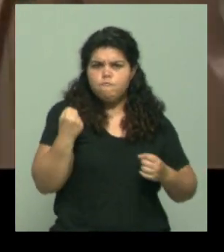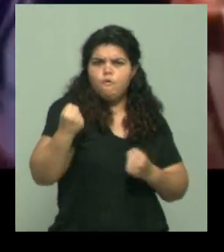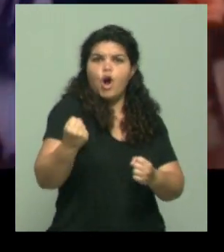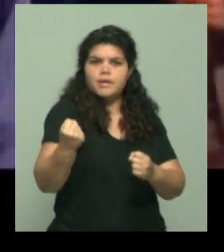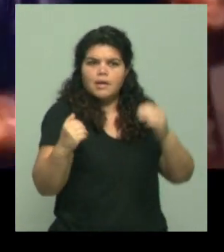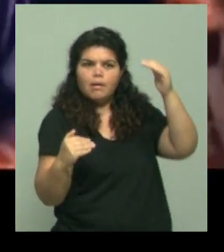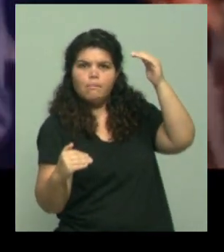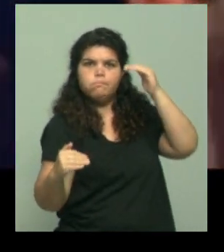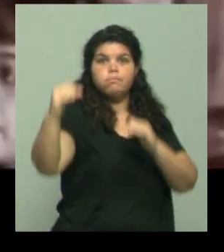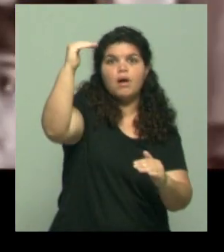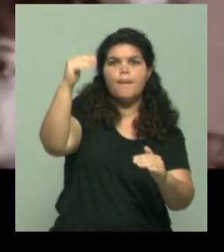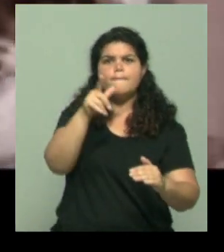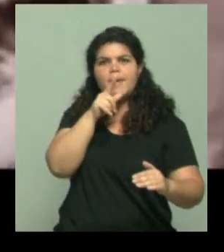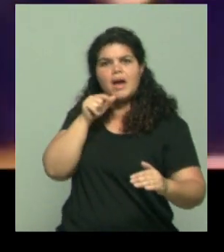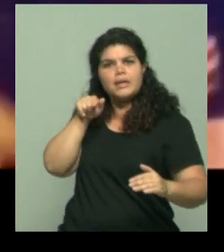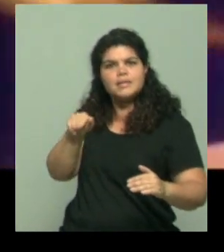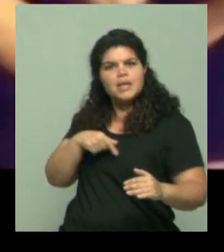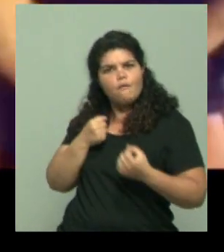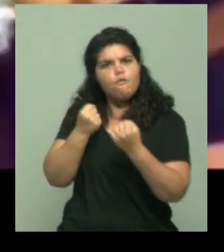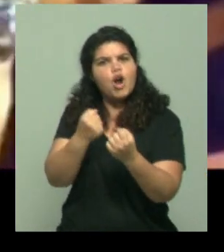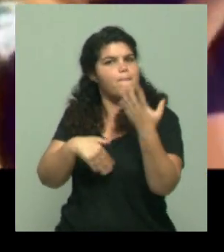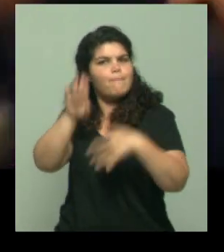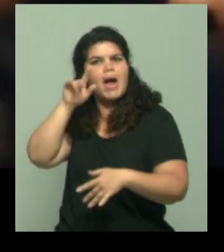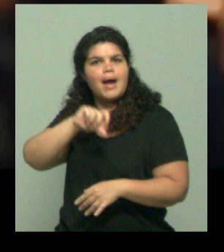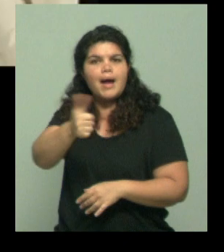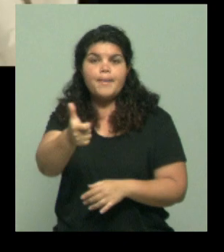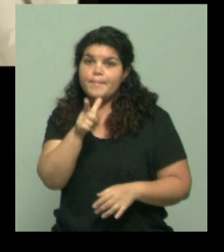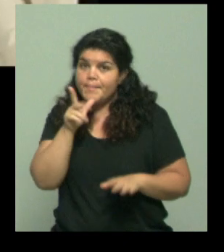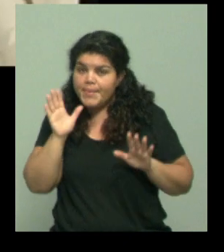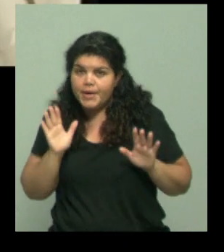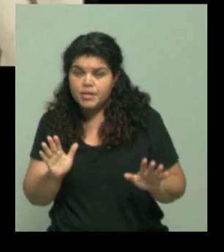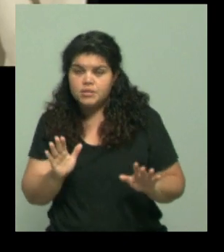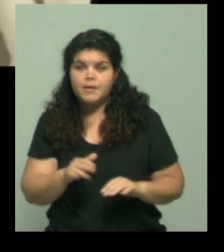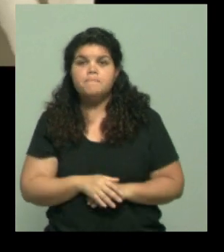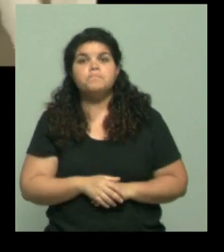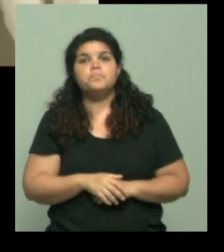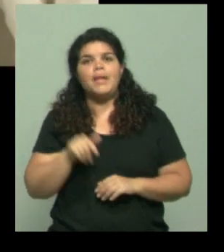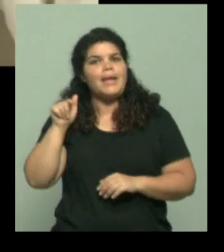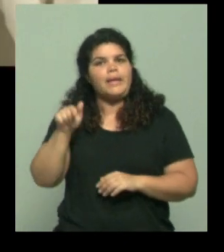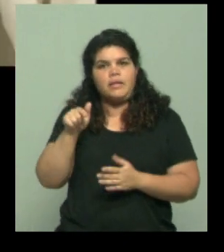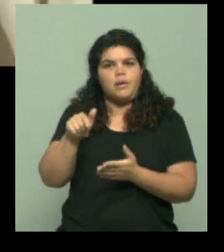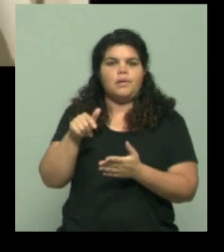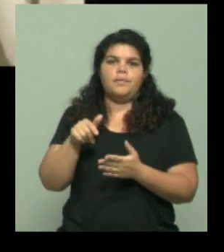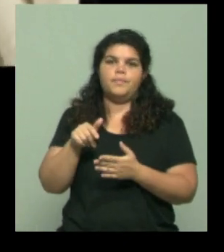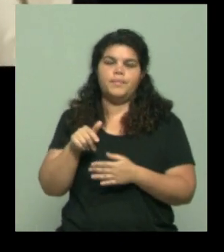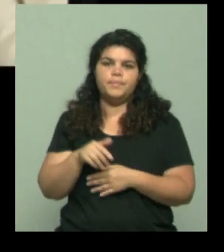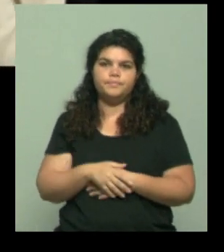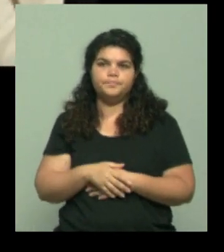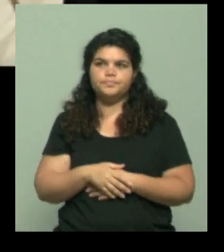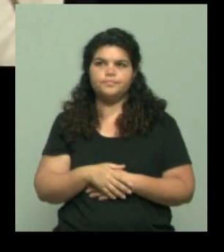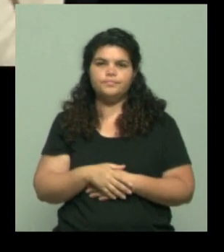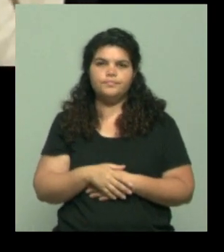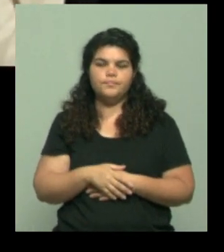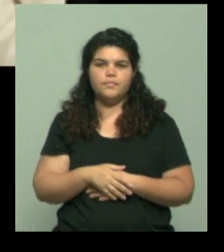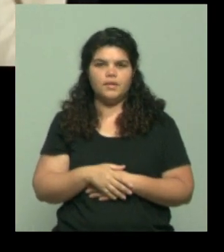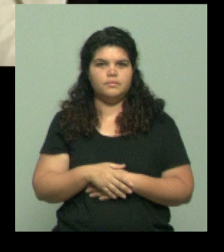outsider de la política, y donde también, podríamos decir que gastó muchos de sus recursos con el papelón que